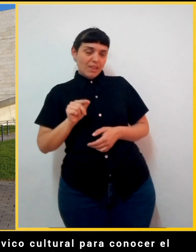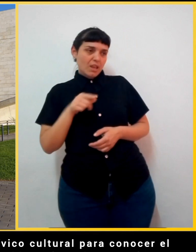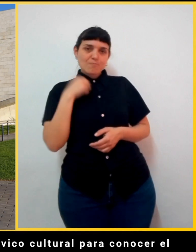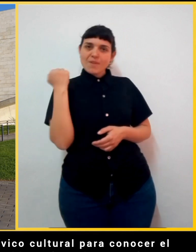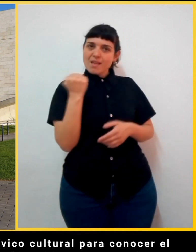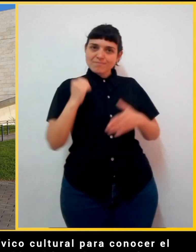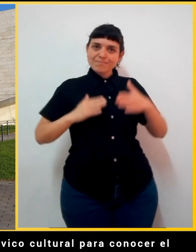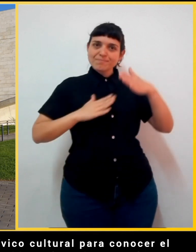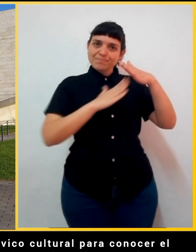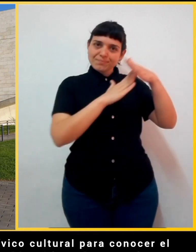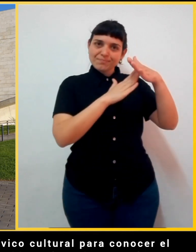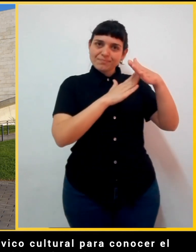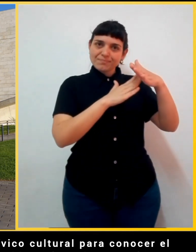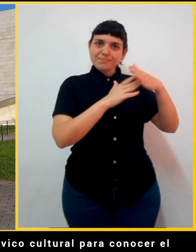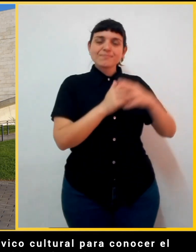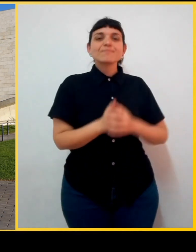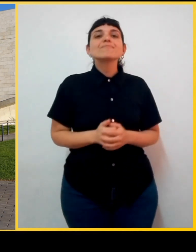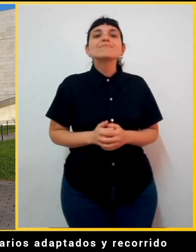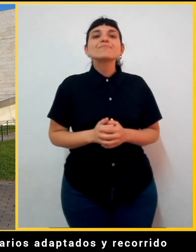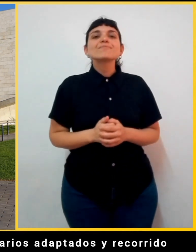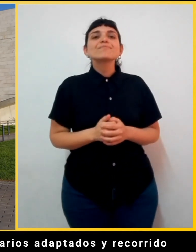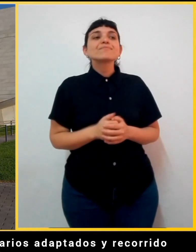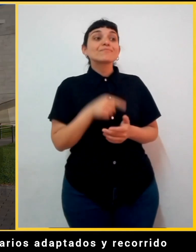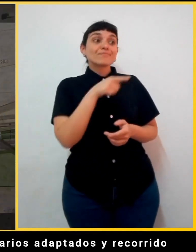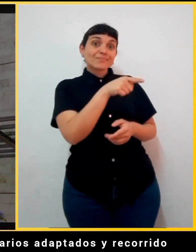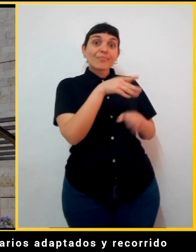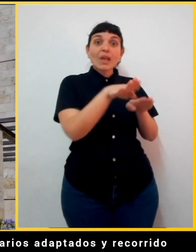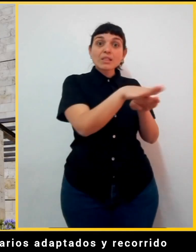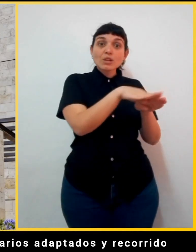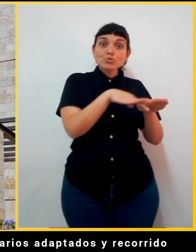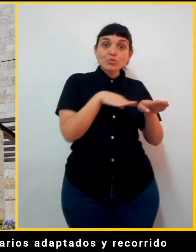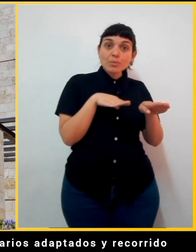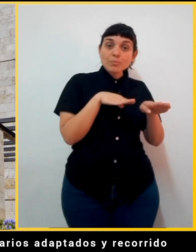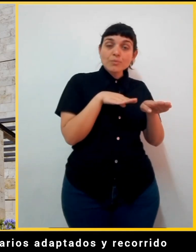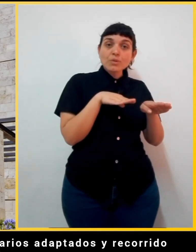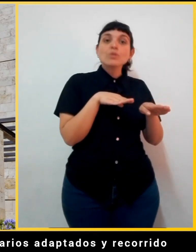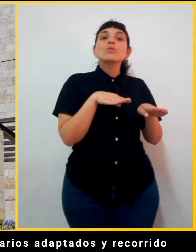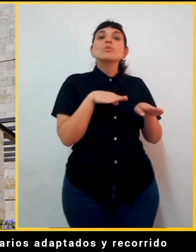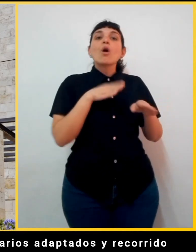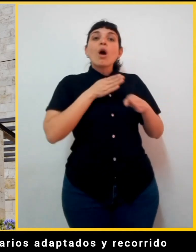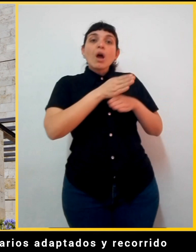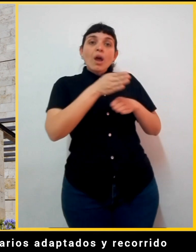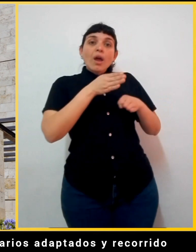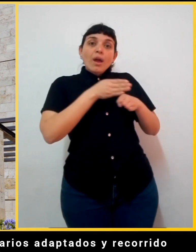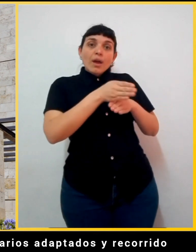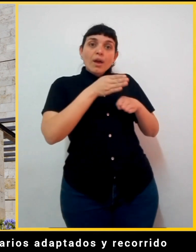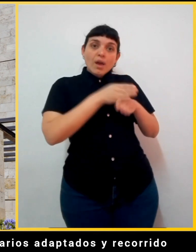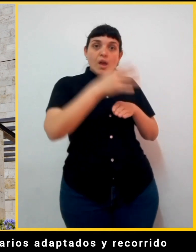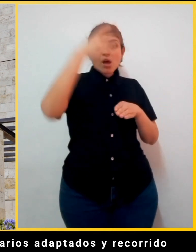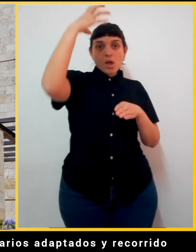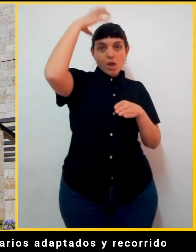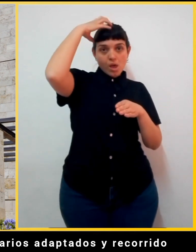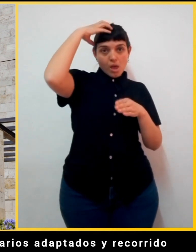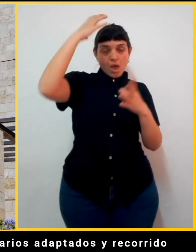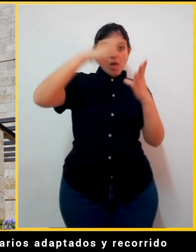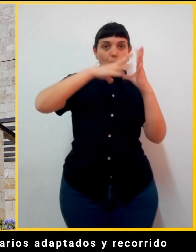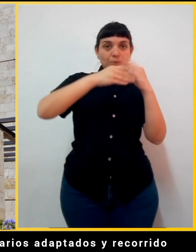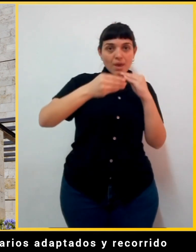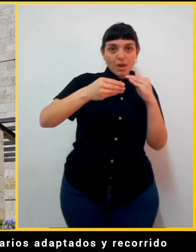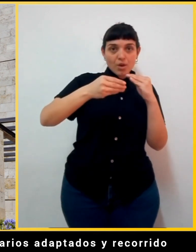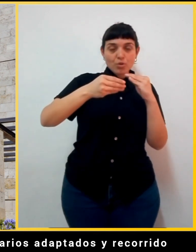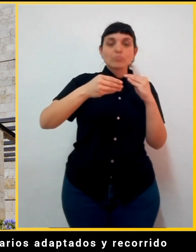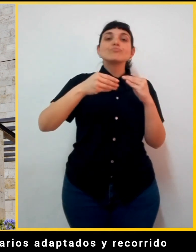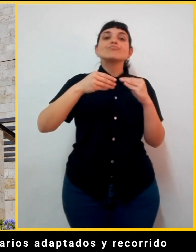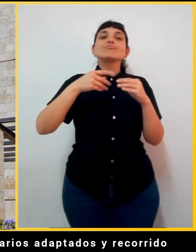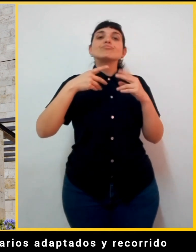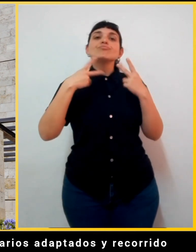emblemáticos de Argentina. Cuenta con estacionamiento, ingreso, sanitarios adaptados